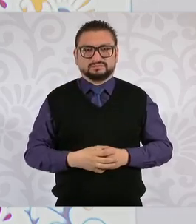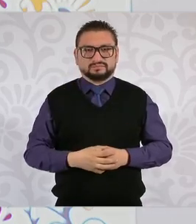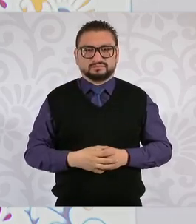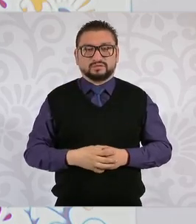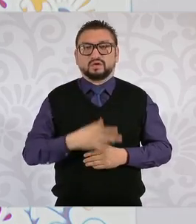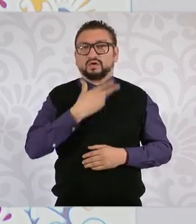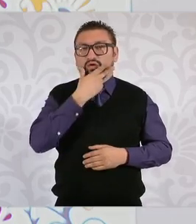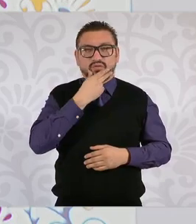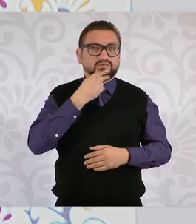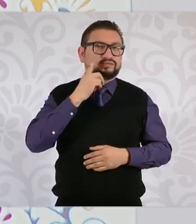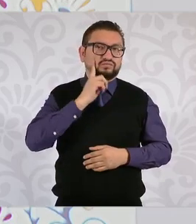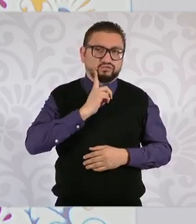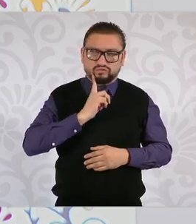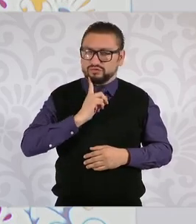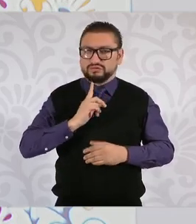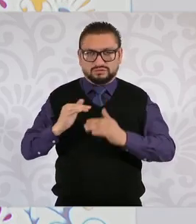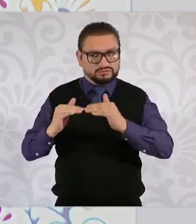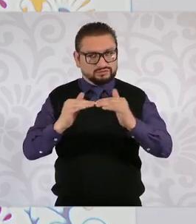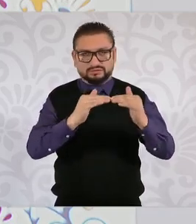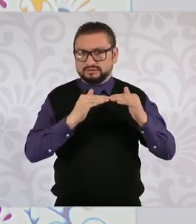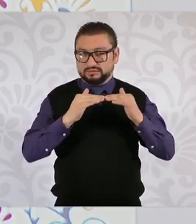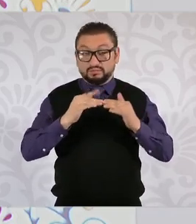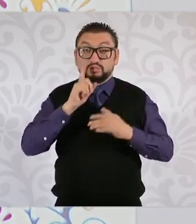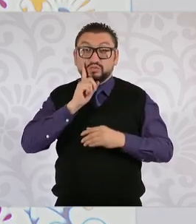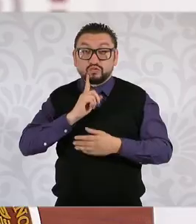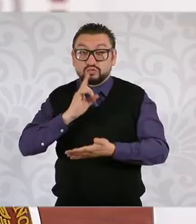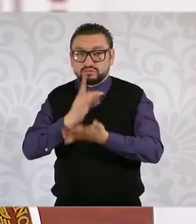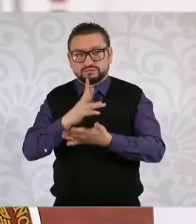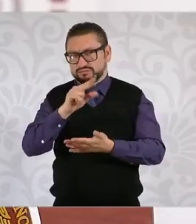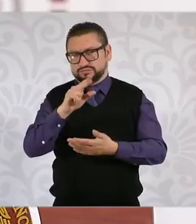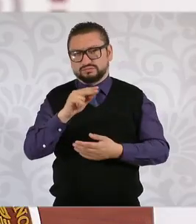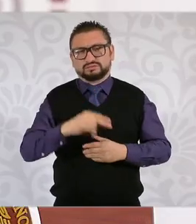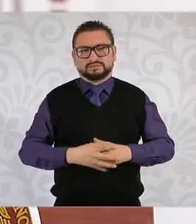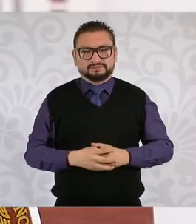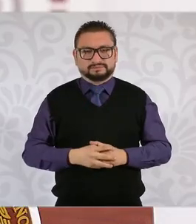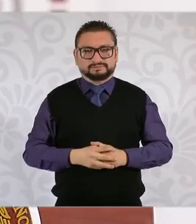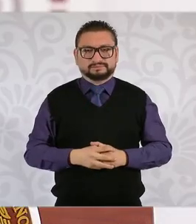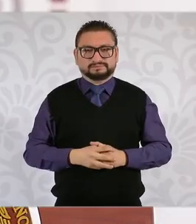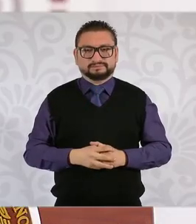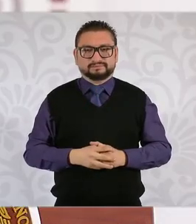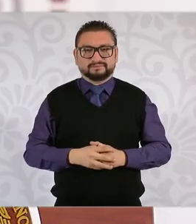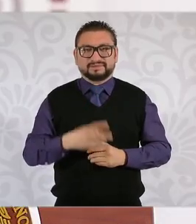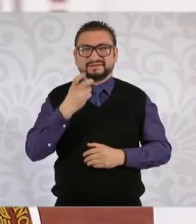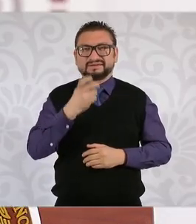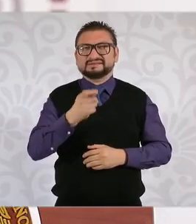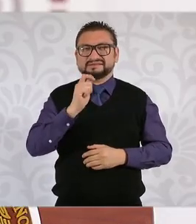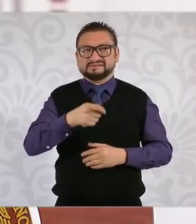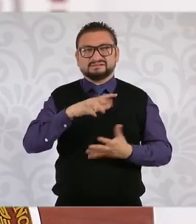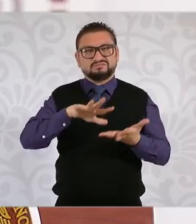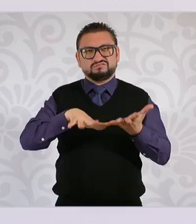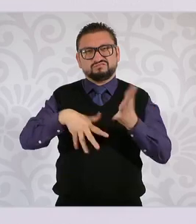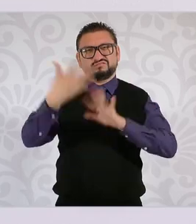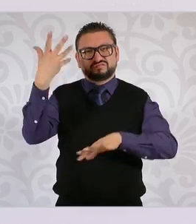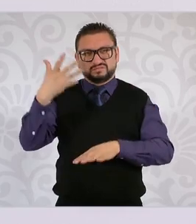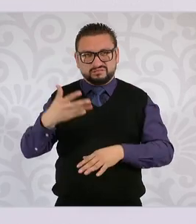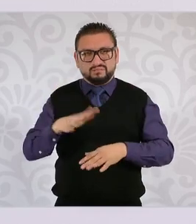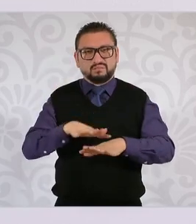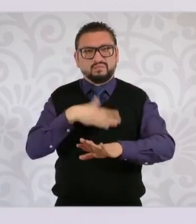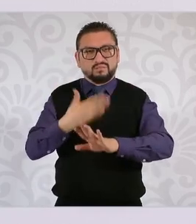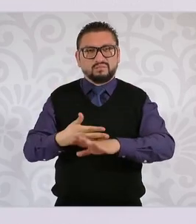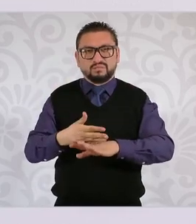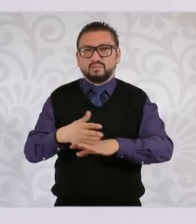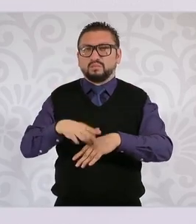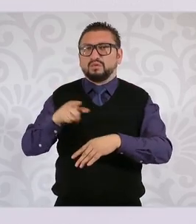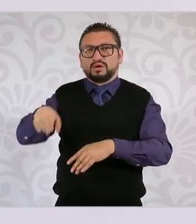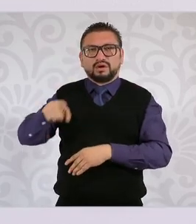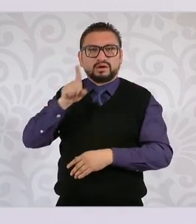hombres y mujeres no sólo las mujeres o sea ese tipo eso es violencia por el solo hecho de ser